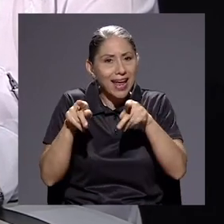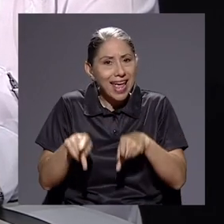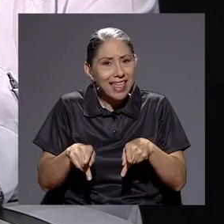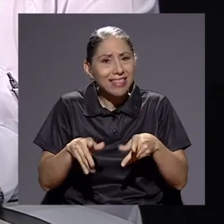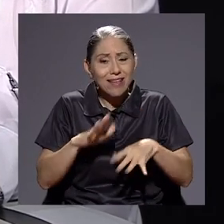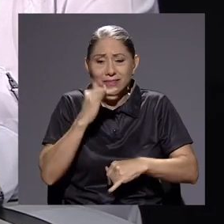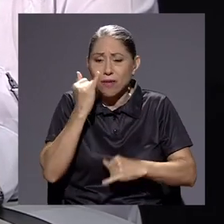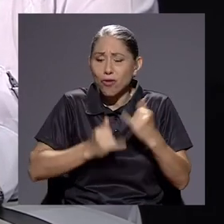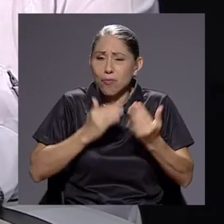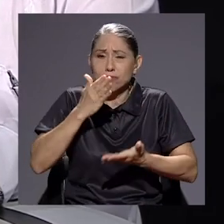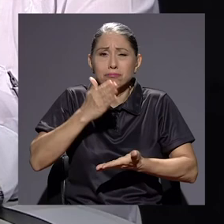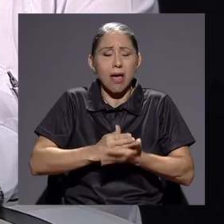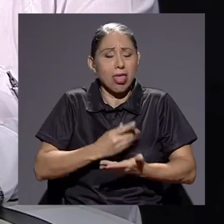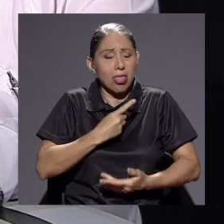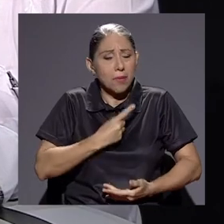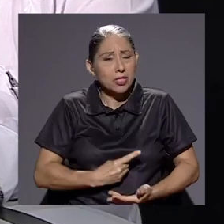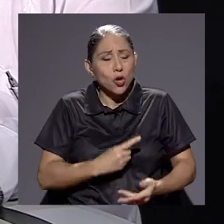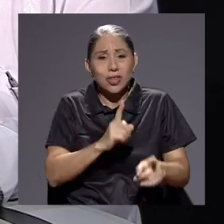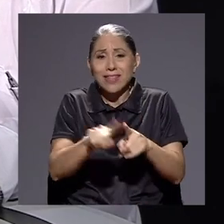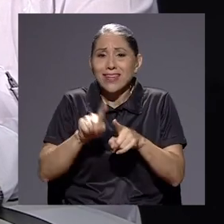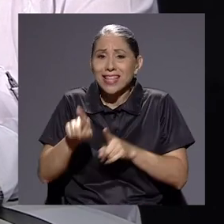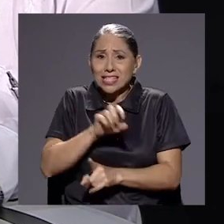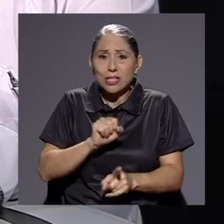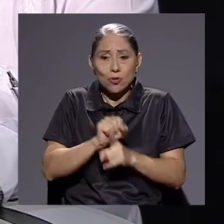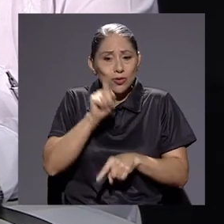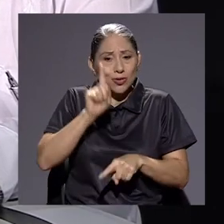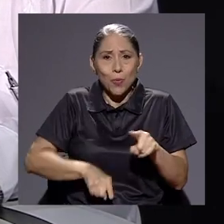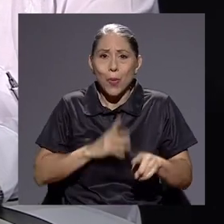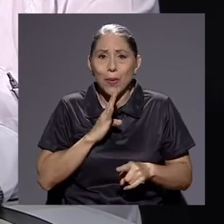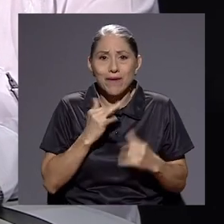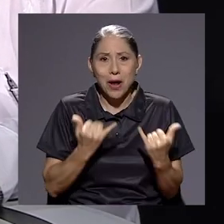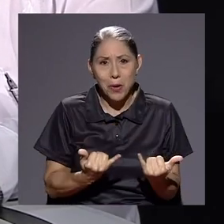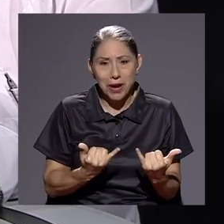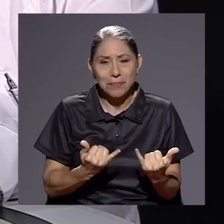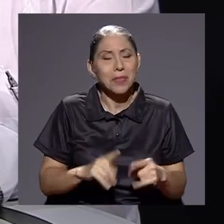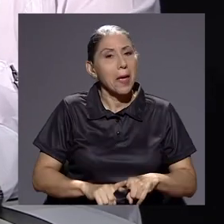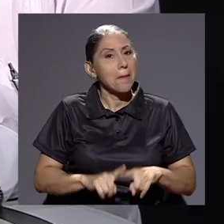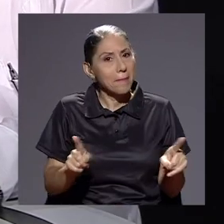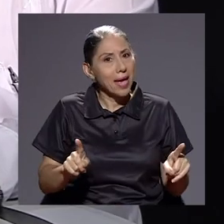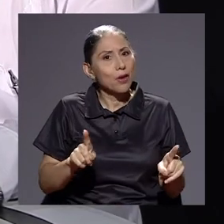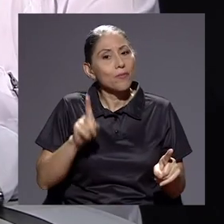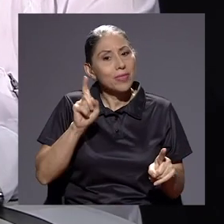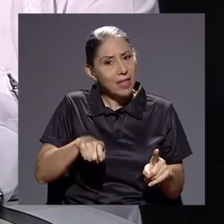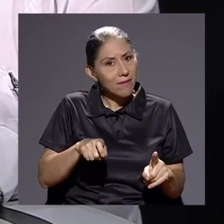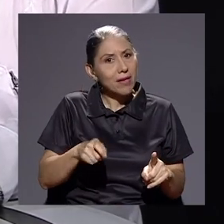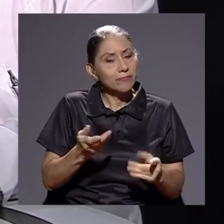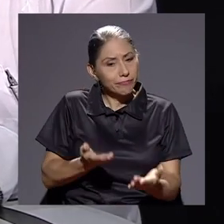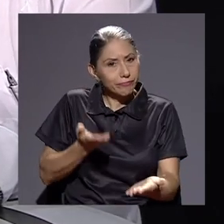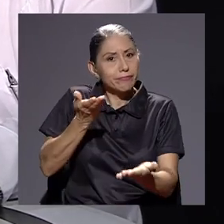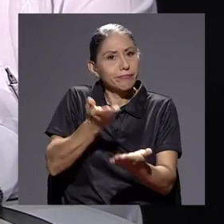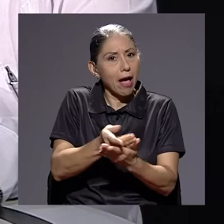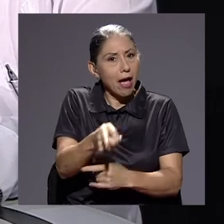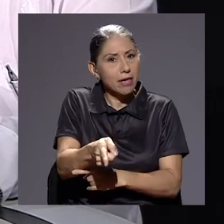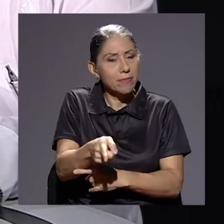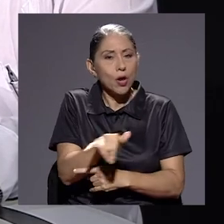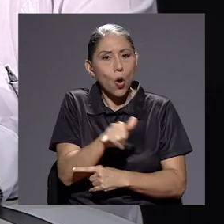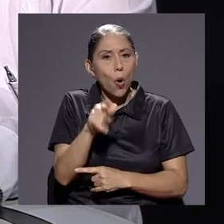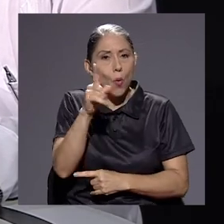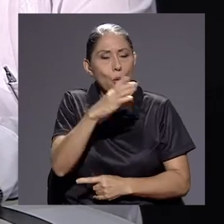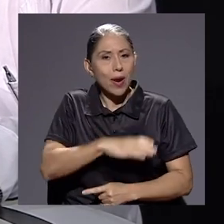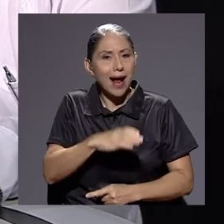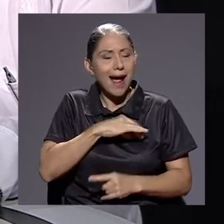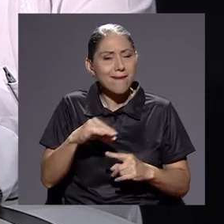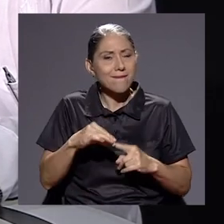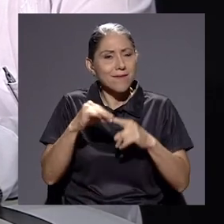depresión, de otros fenómenos que ahora no podemos tocar porque no ha sido la tónica de hoy. Pero hay que dejarlos planteados ahí como elemento